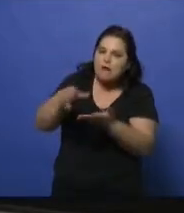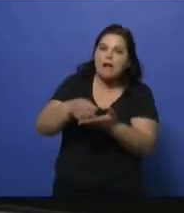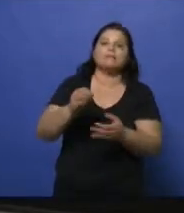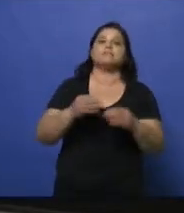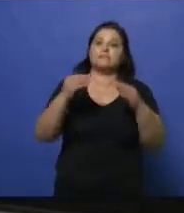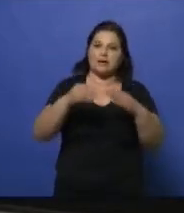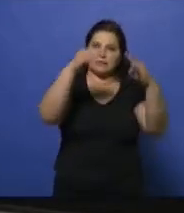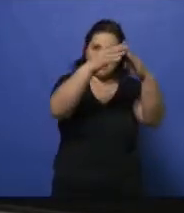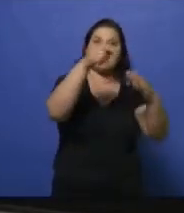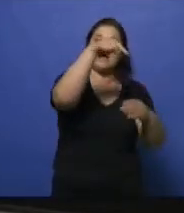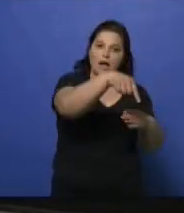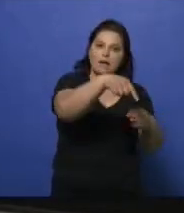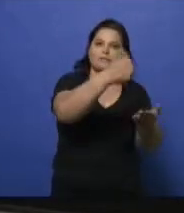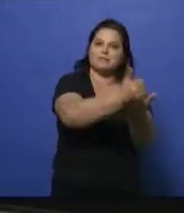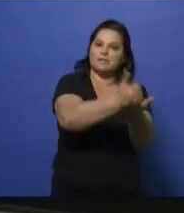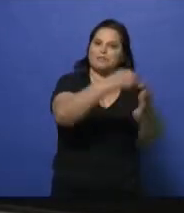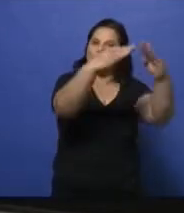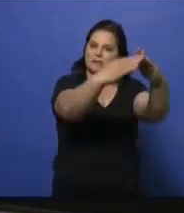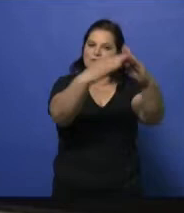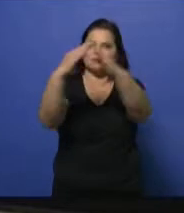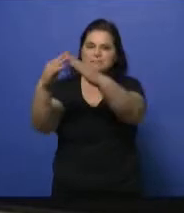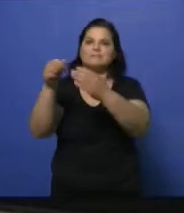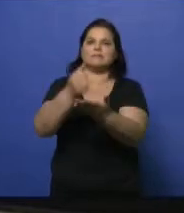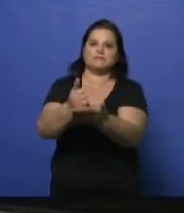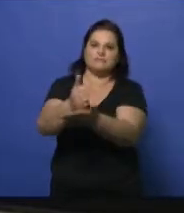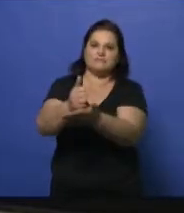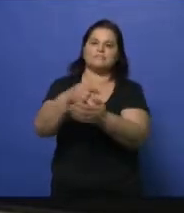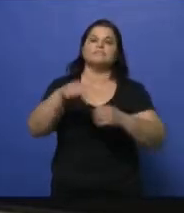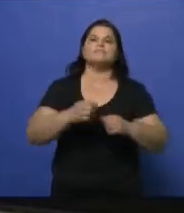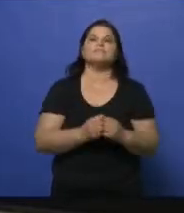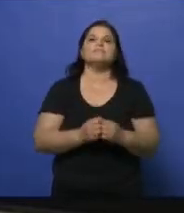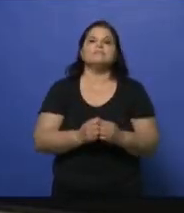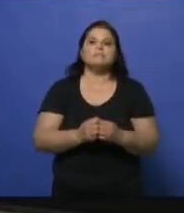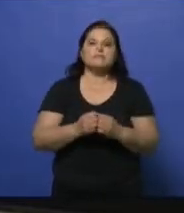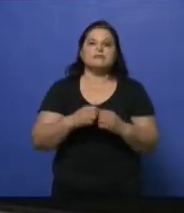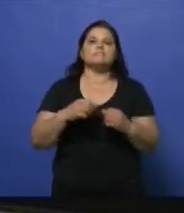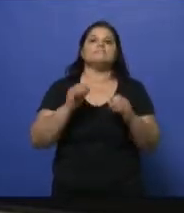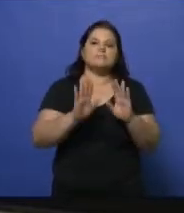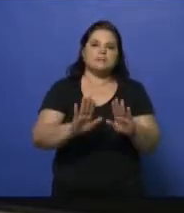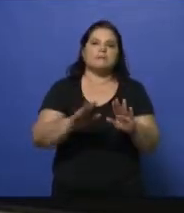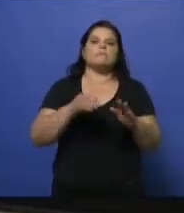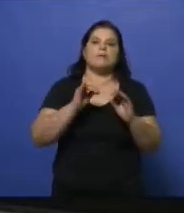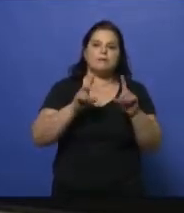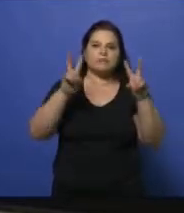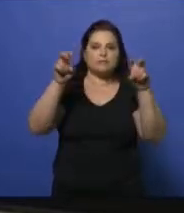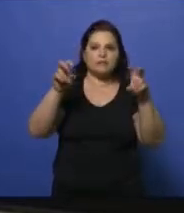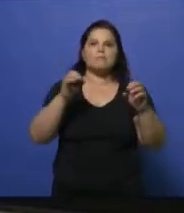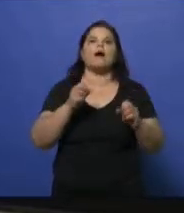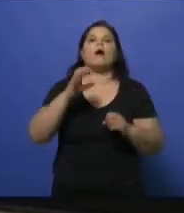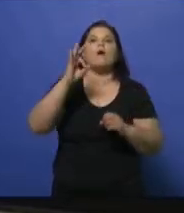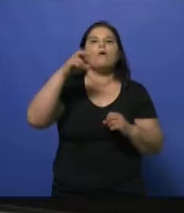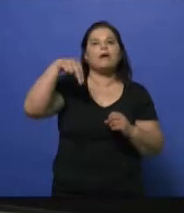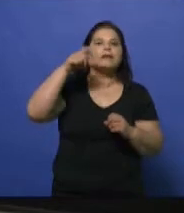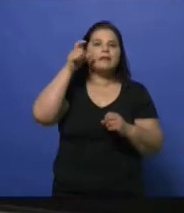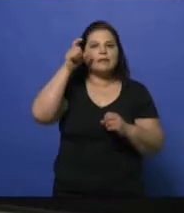en su casa. No termina la problemática. Ya te vamos a hablar y mostrar las ONG y las diferentes instituciones que se están movilizando para